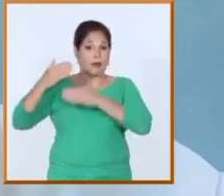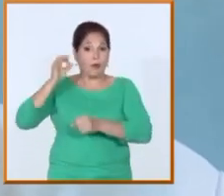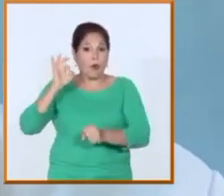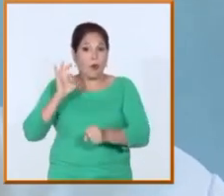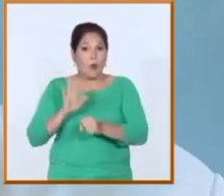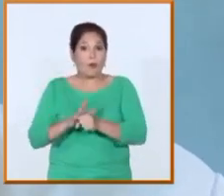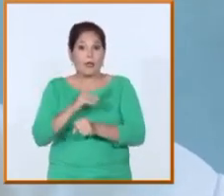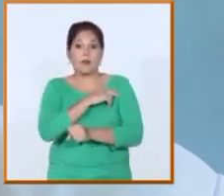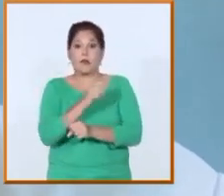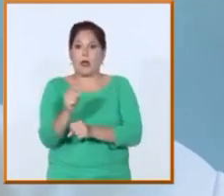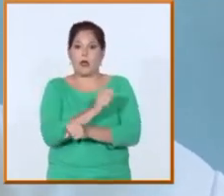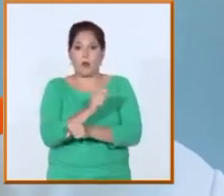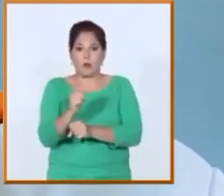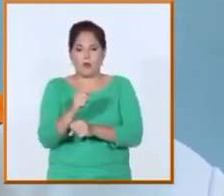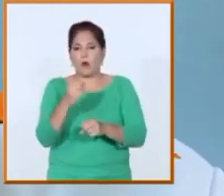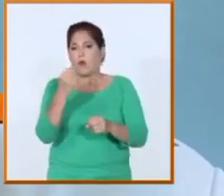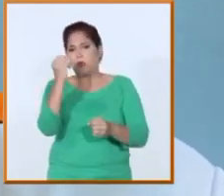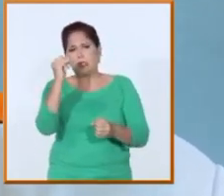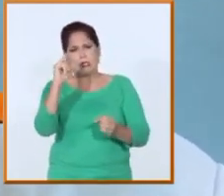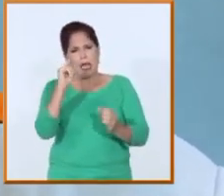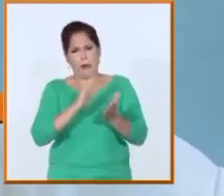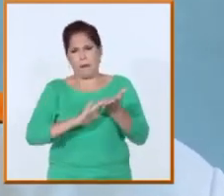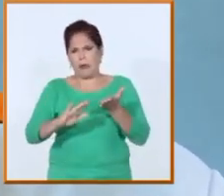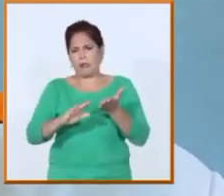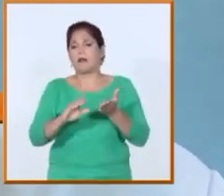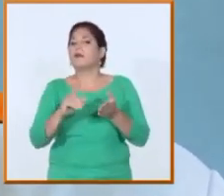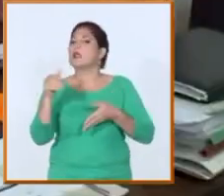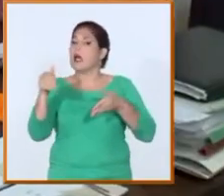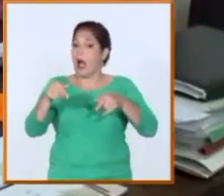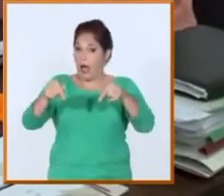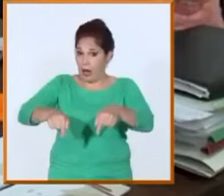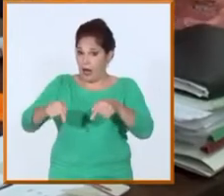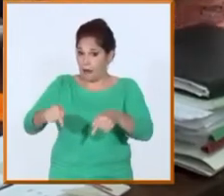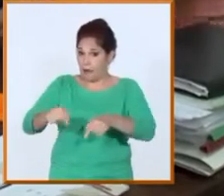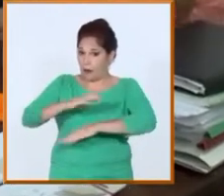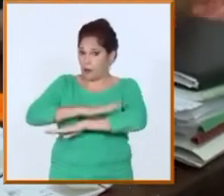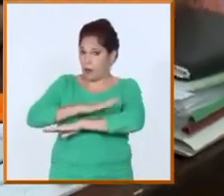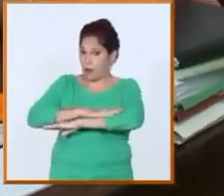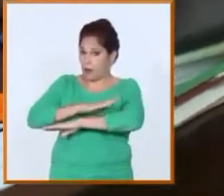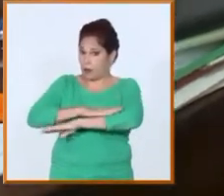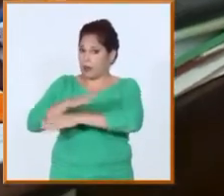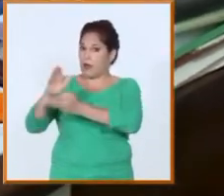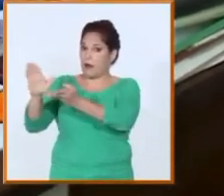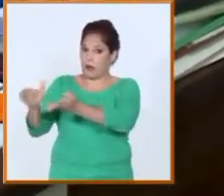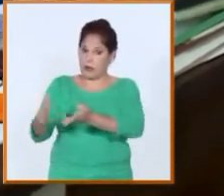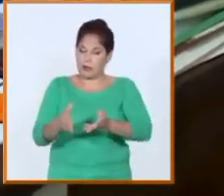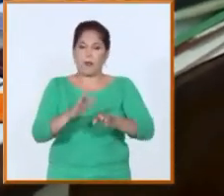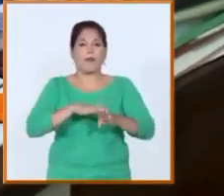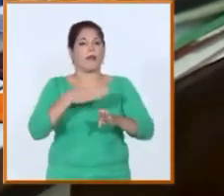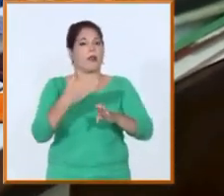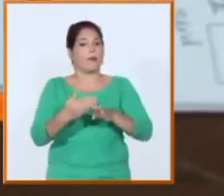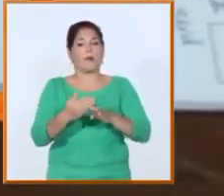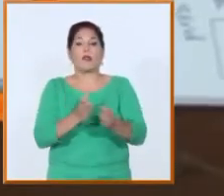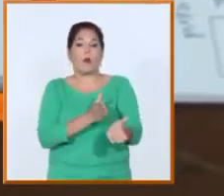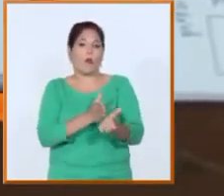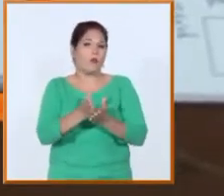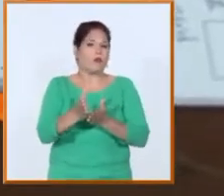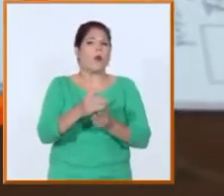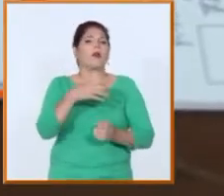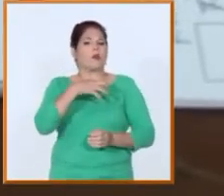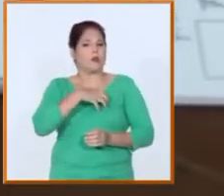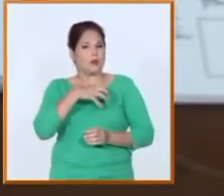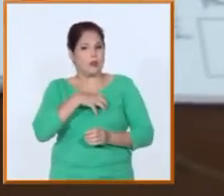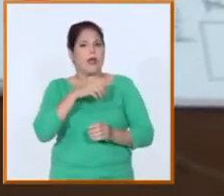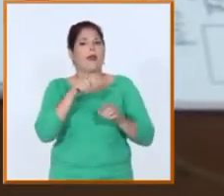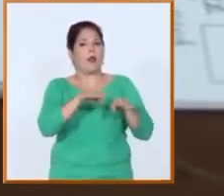el curso el semestre se reciben los estudiantes allá abajo desde la carpeta luego ya si son estudiantes continuantes ya atienden la ubicación